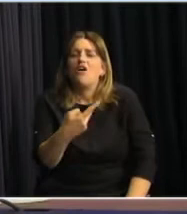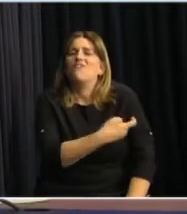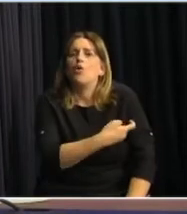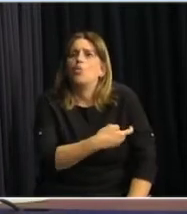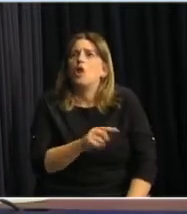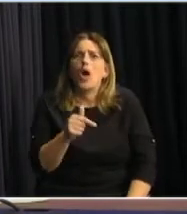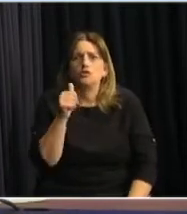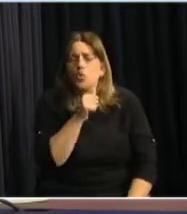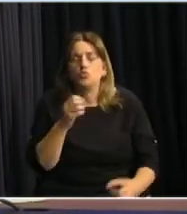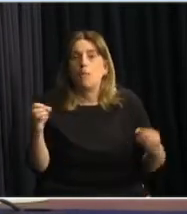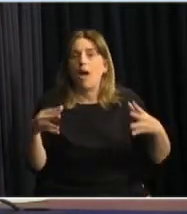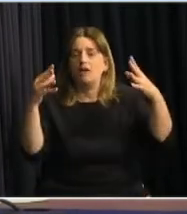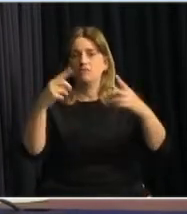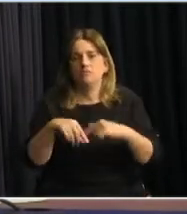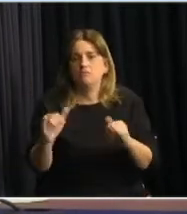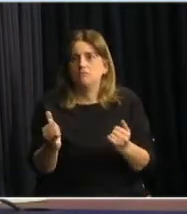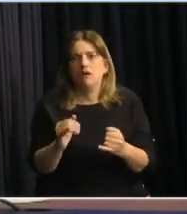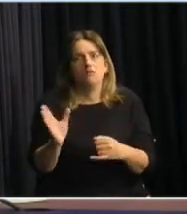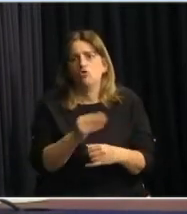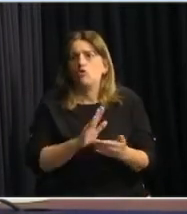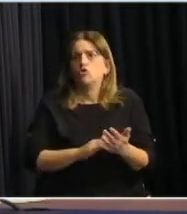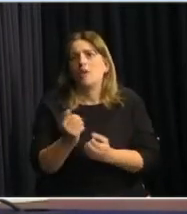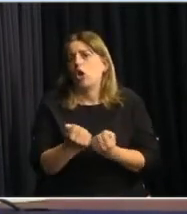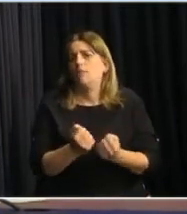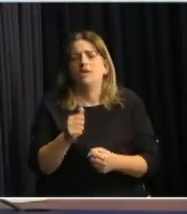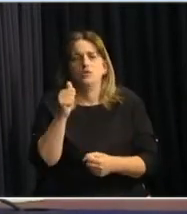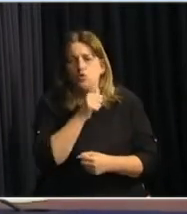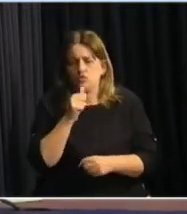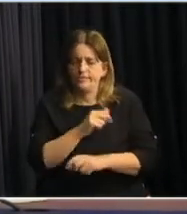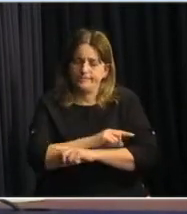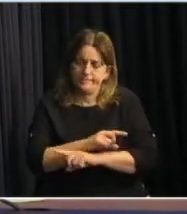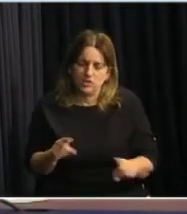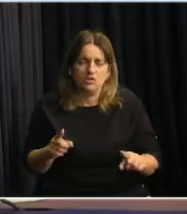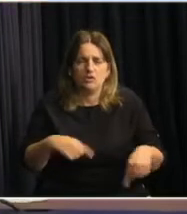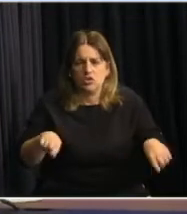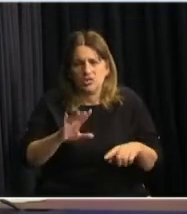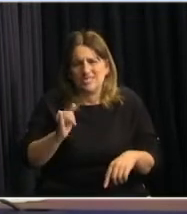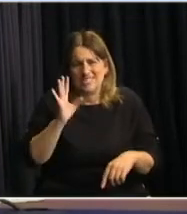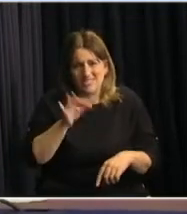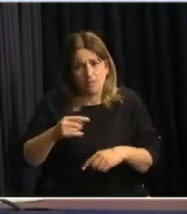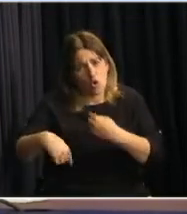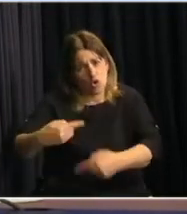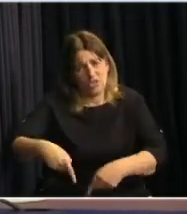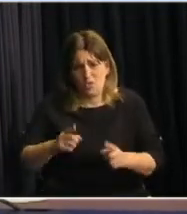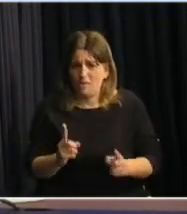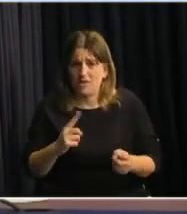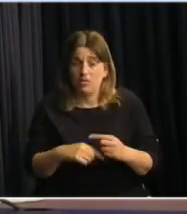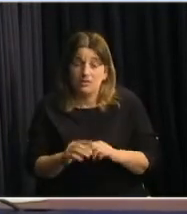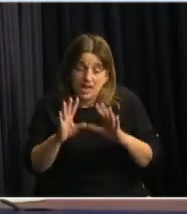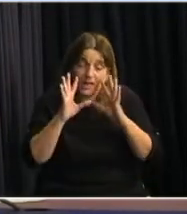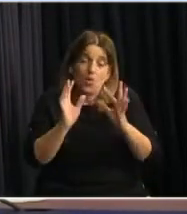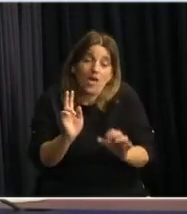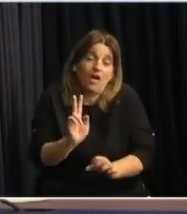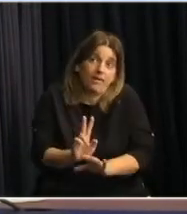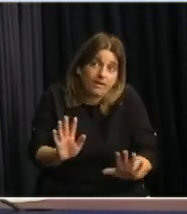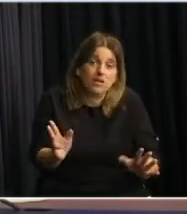garantizar que los efectos sanitarios sobre la economía van a parar. Es decir, ya sabemos que esto va a continuar. Y esta es la prudencia que ha tenido el